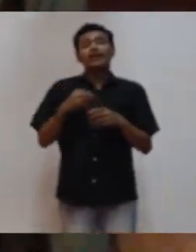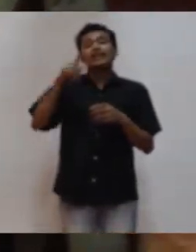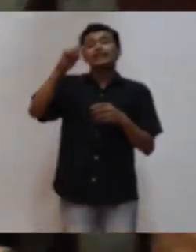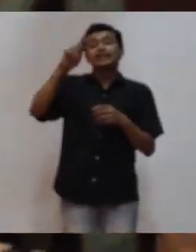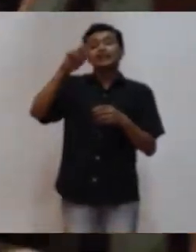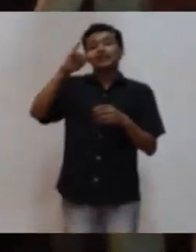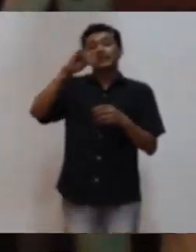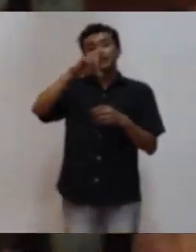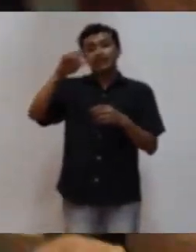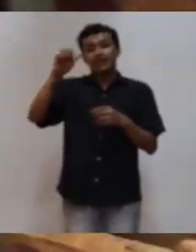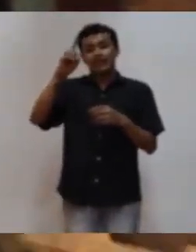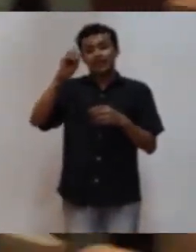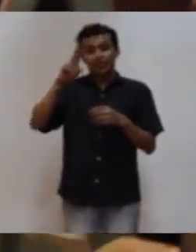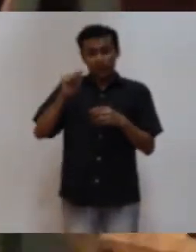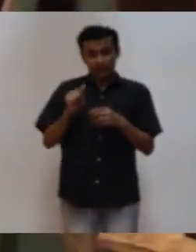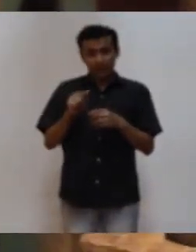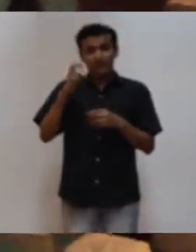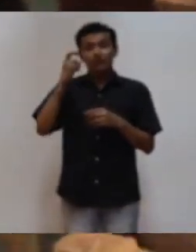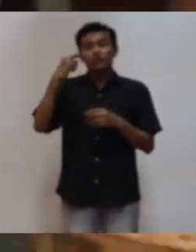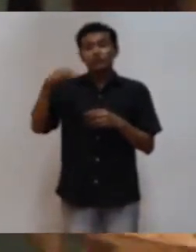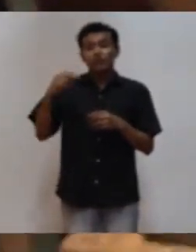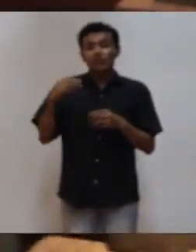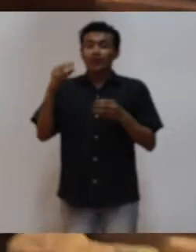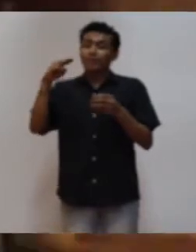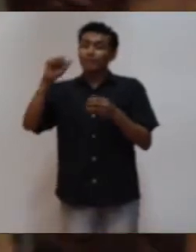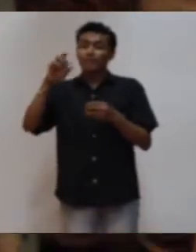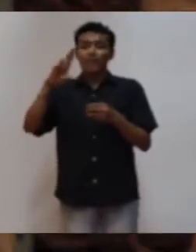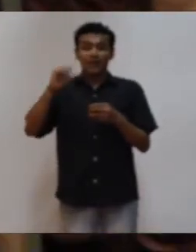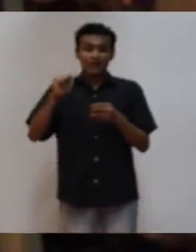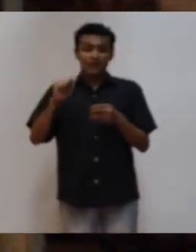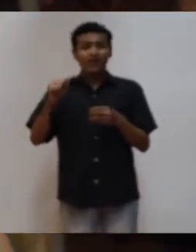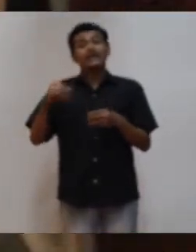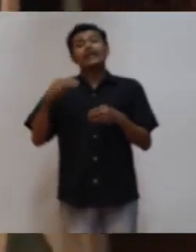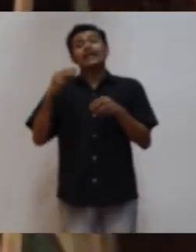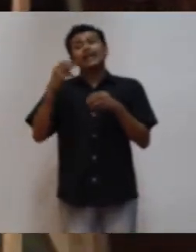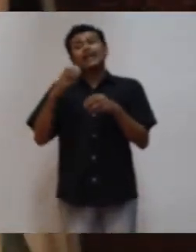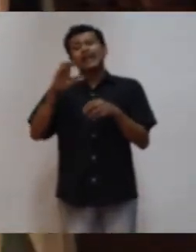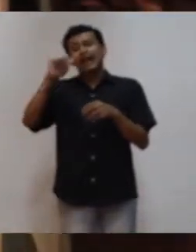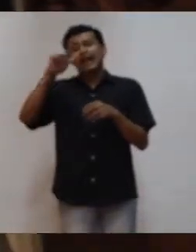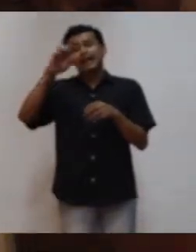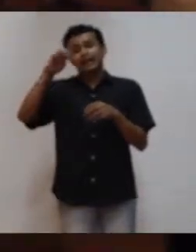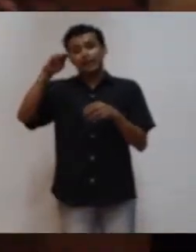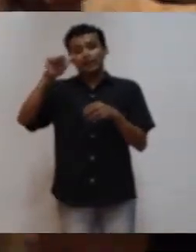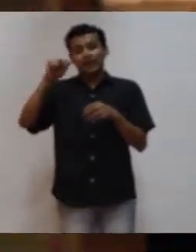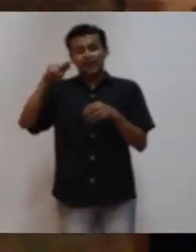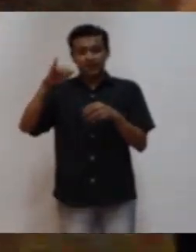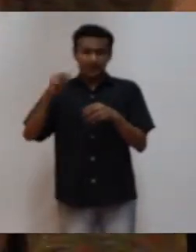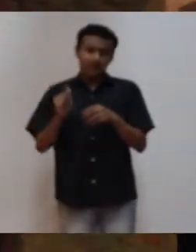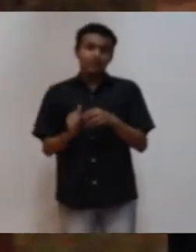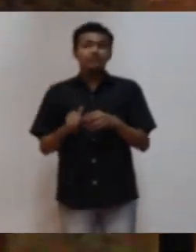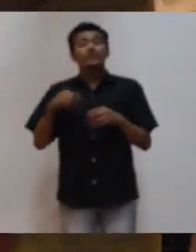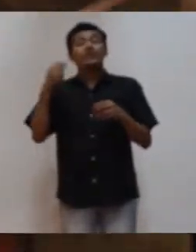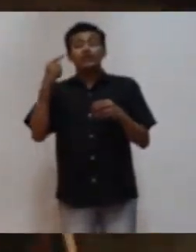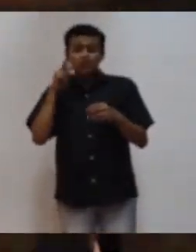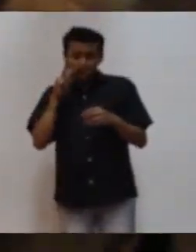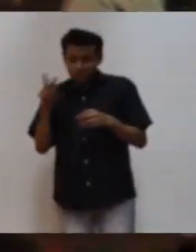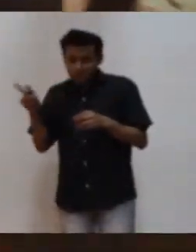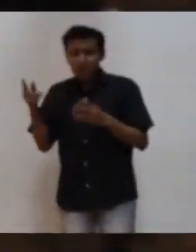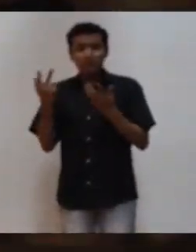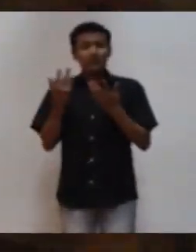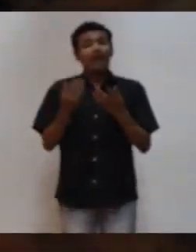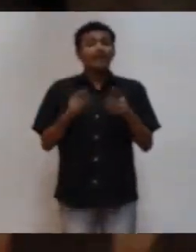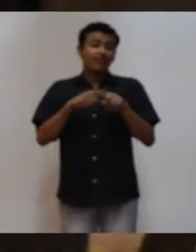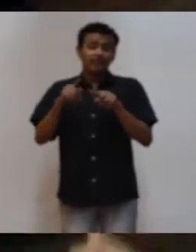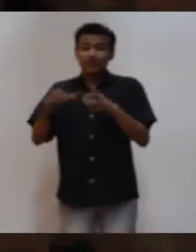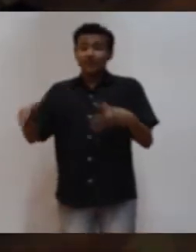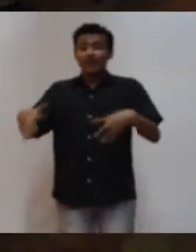Vental & Co., de manufactura británica y al igual que la polidora, son muestra de la revolución industrial aplicada